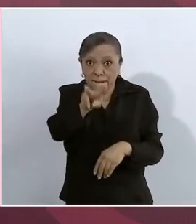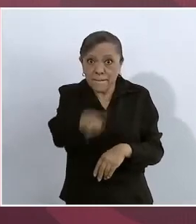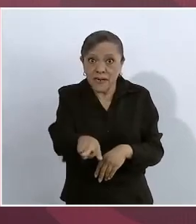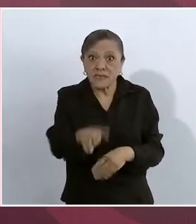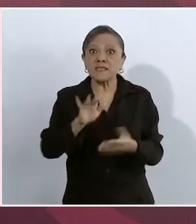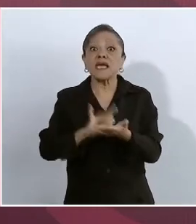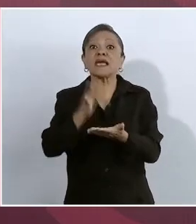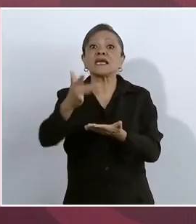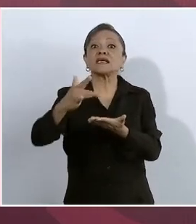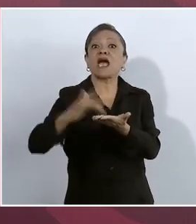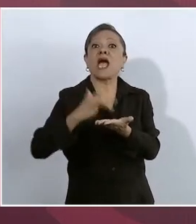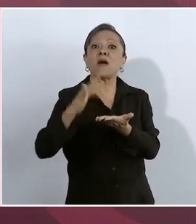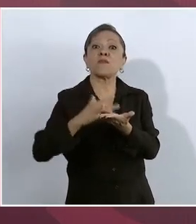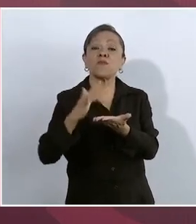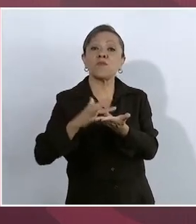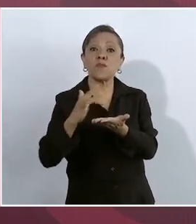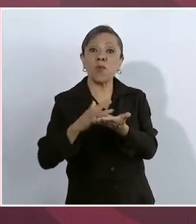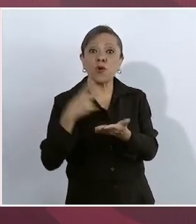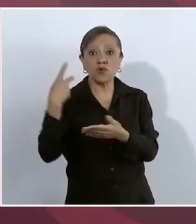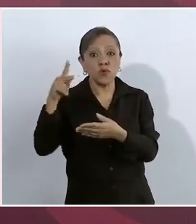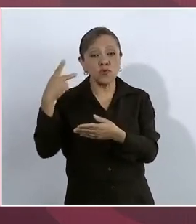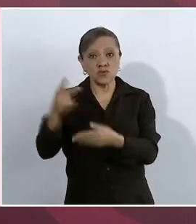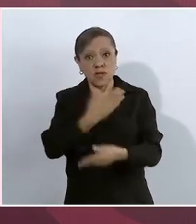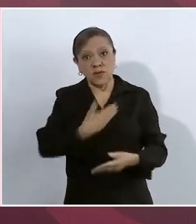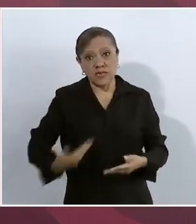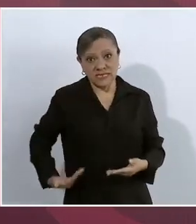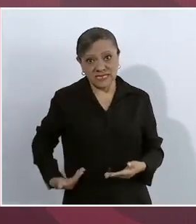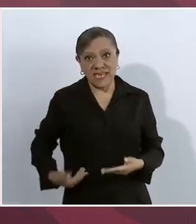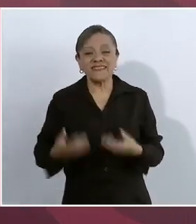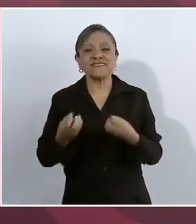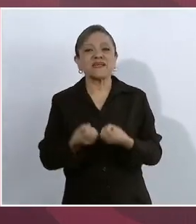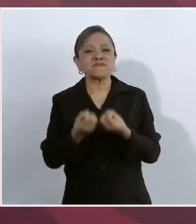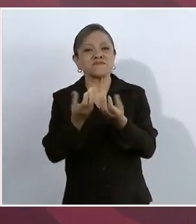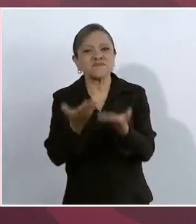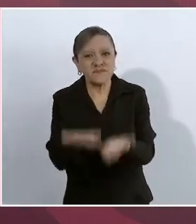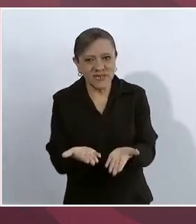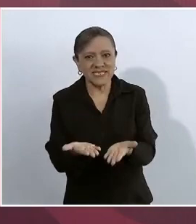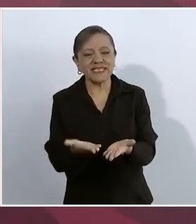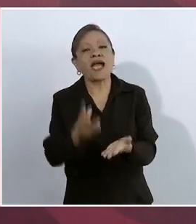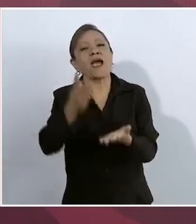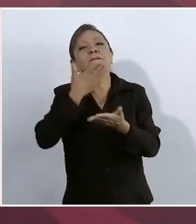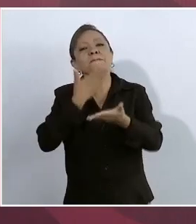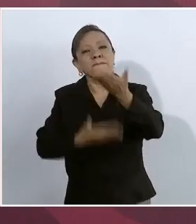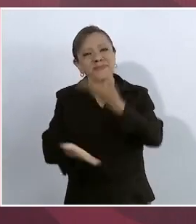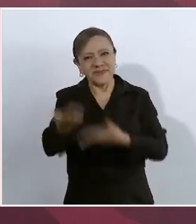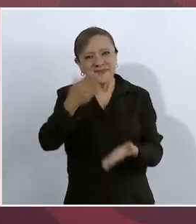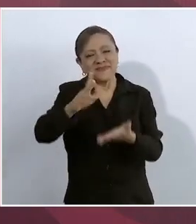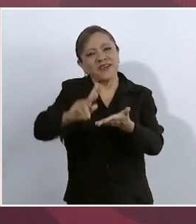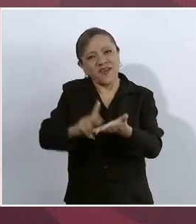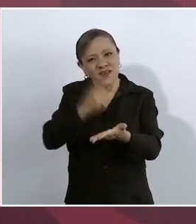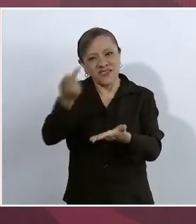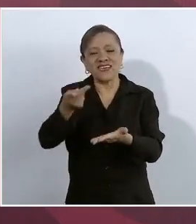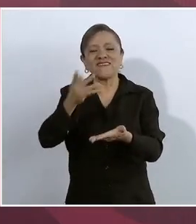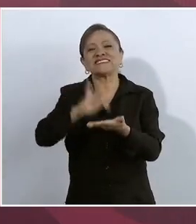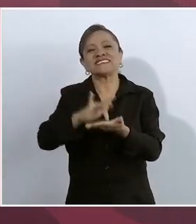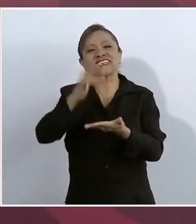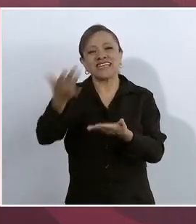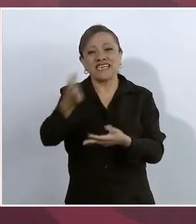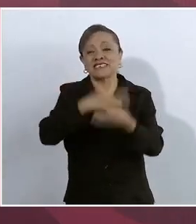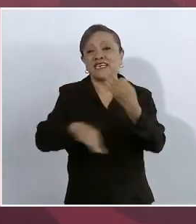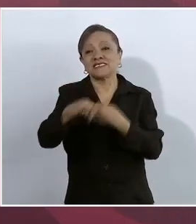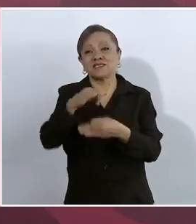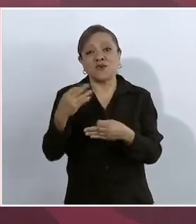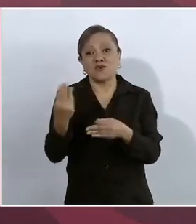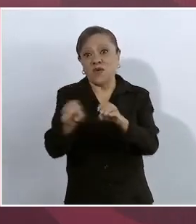apoyo que usted brinda. Bienvenido señor presidente y otra vez muchísimas gracias a usted y a todo su equipo de trabajo